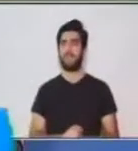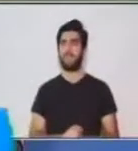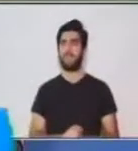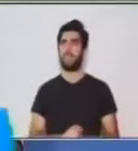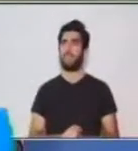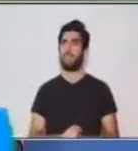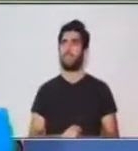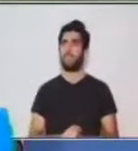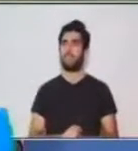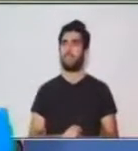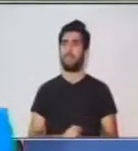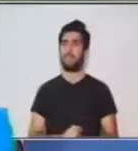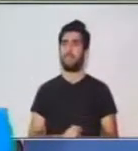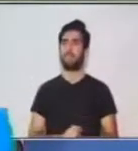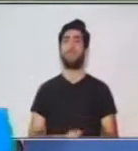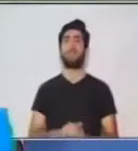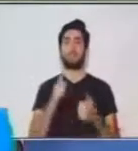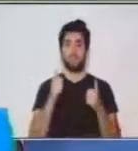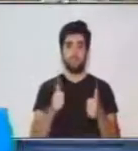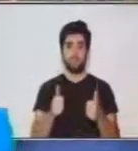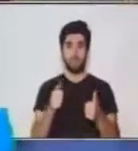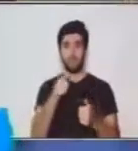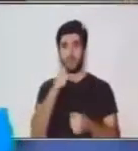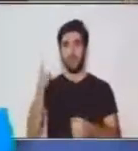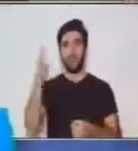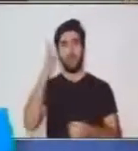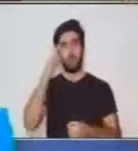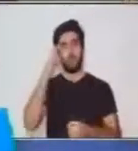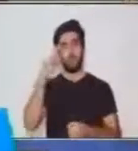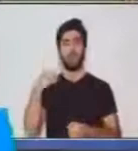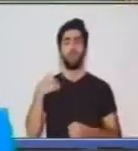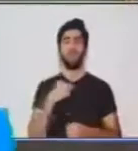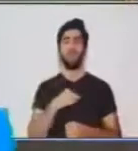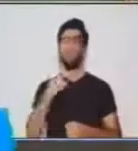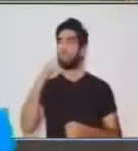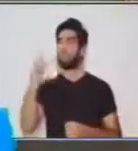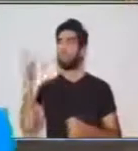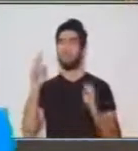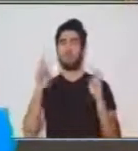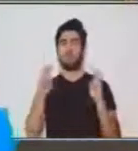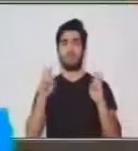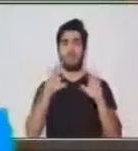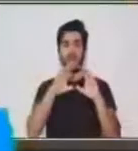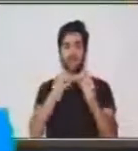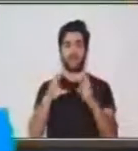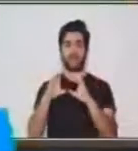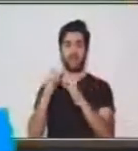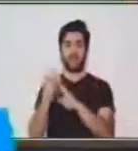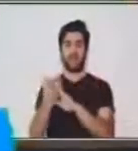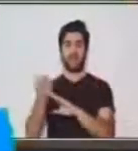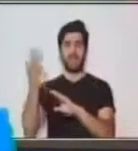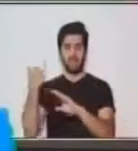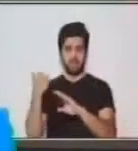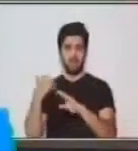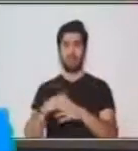Muy bien. Recordemos lo que hemos visto en clases anteriores.